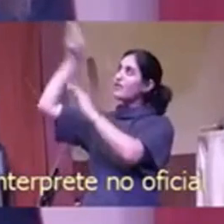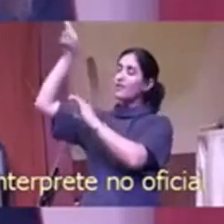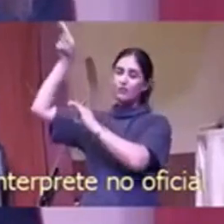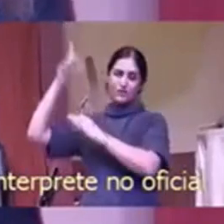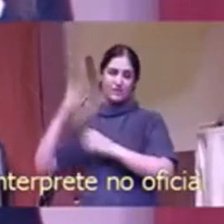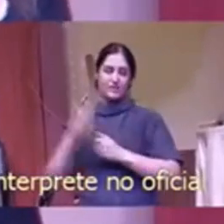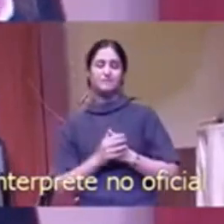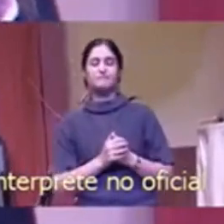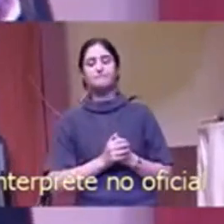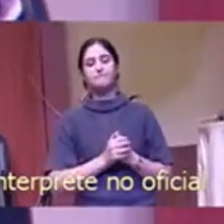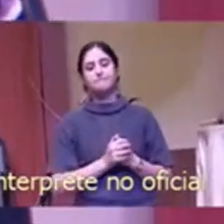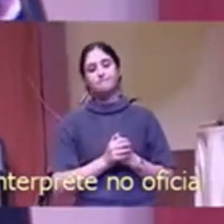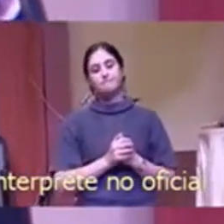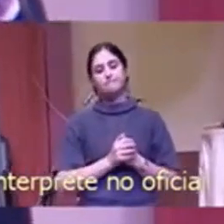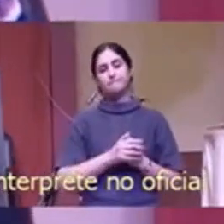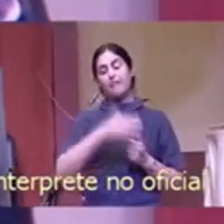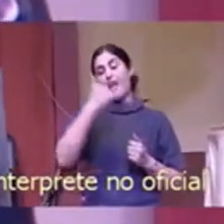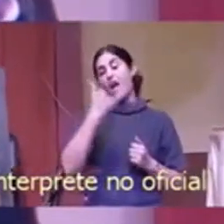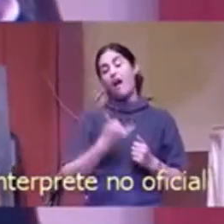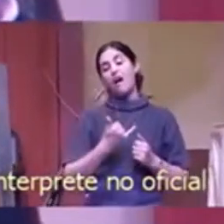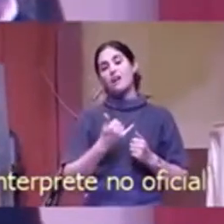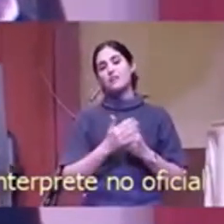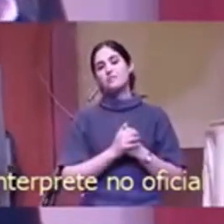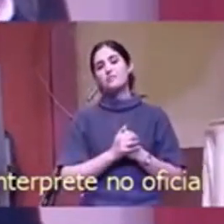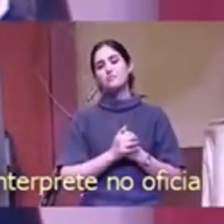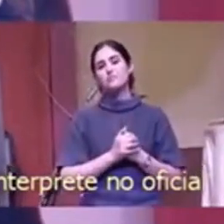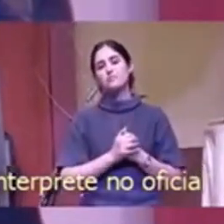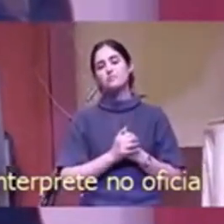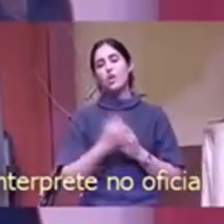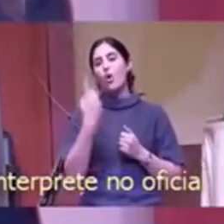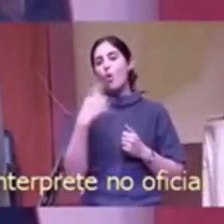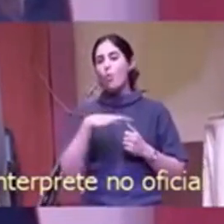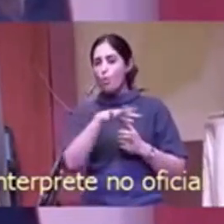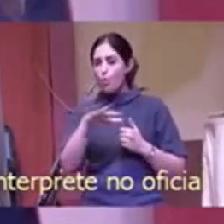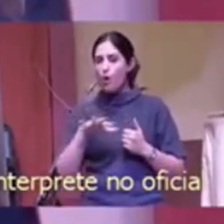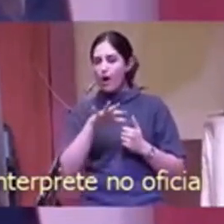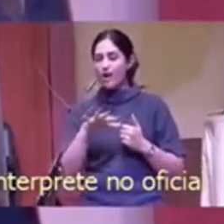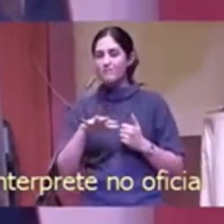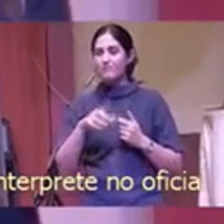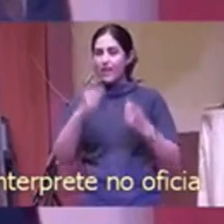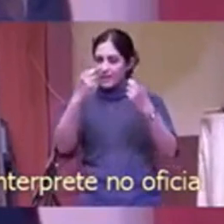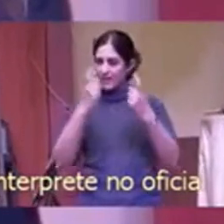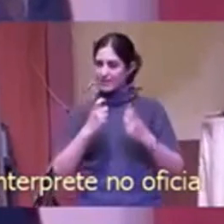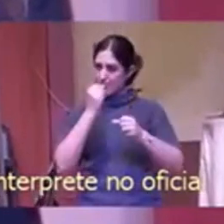hay un lugar hay una oscuridad que sigue acá hay